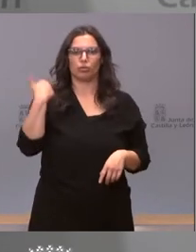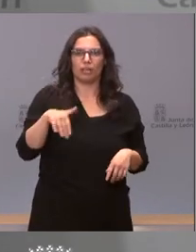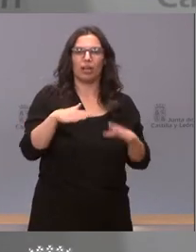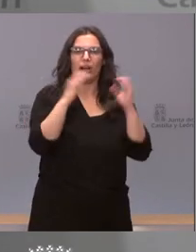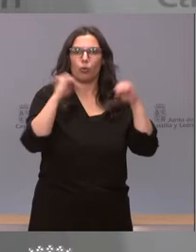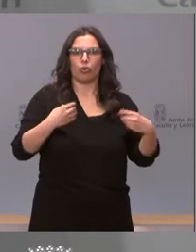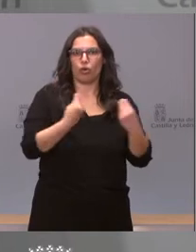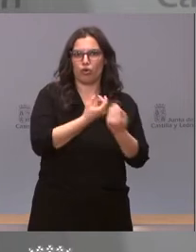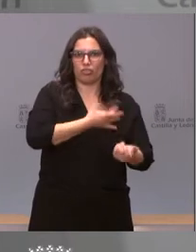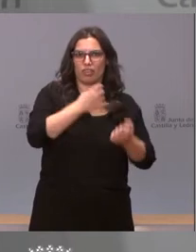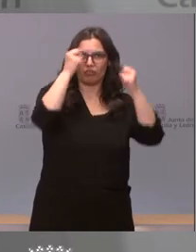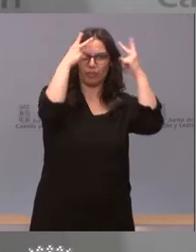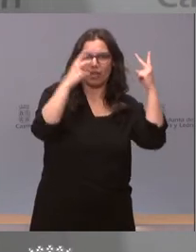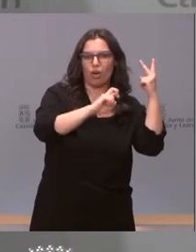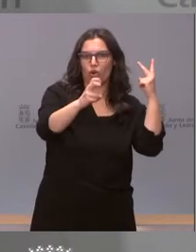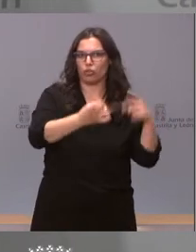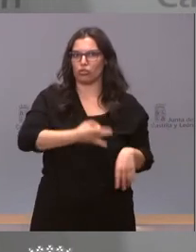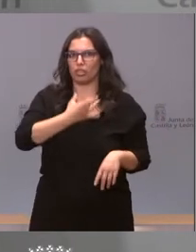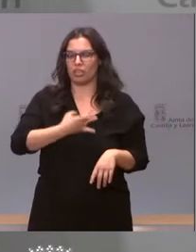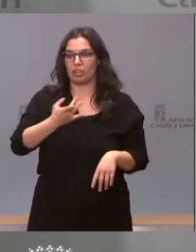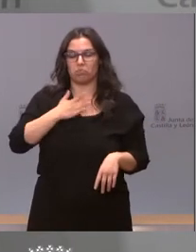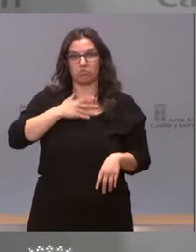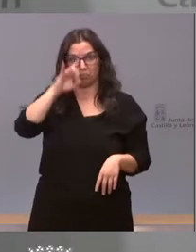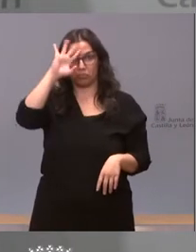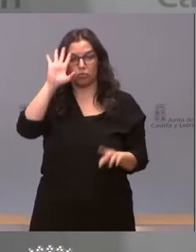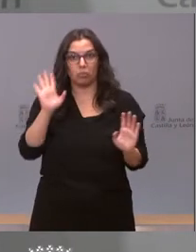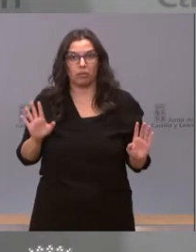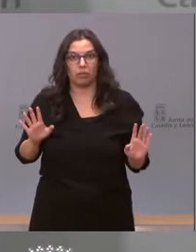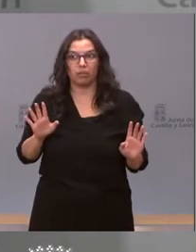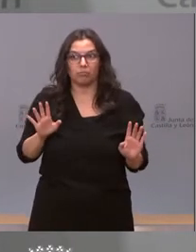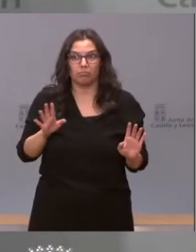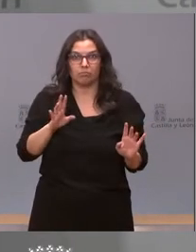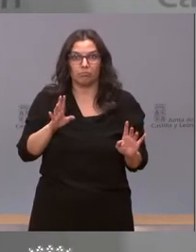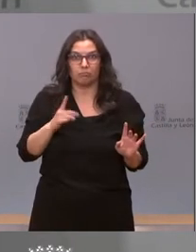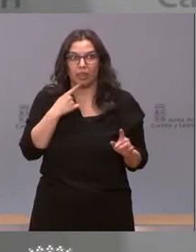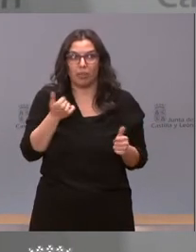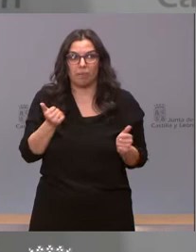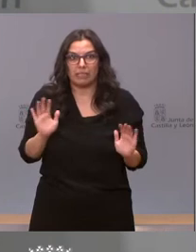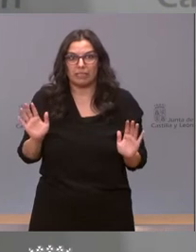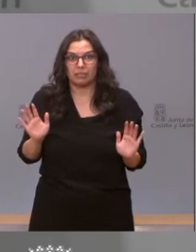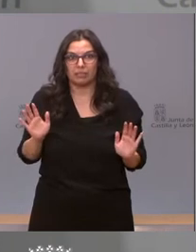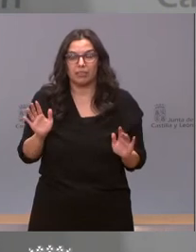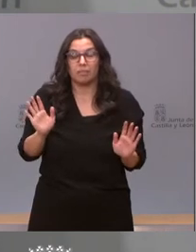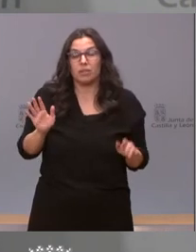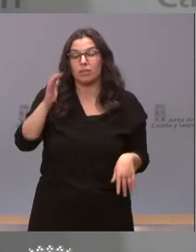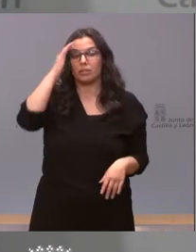esto es una cosa absolutamente sorprendente, que de ello no puedo decir otra cosa. Pero